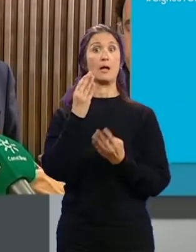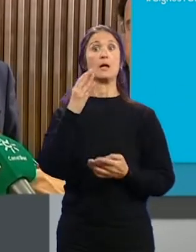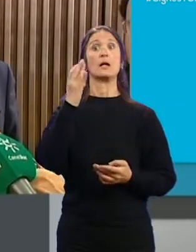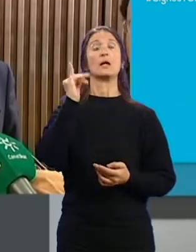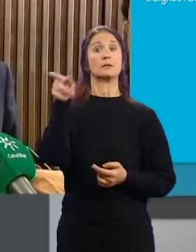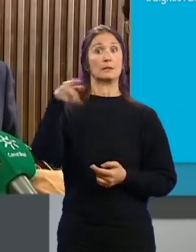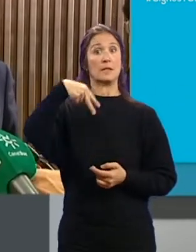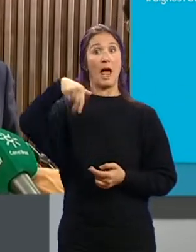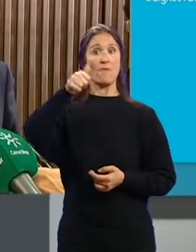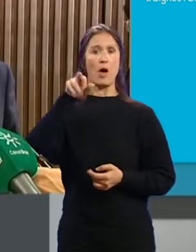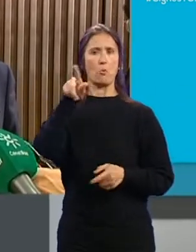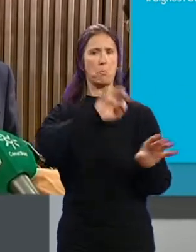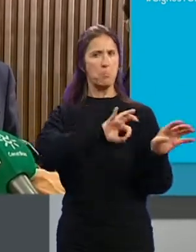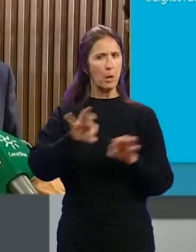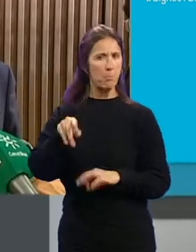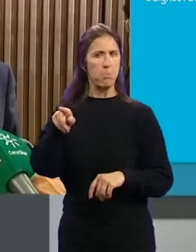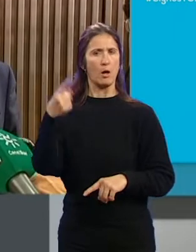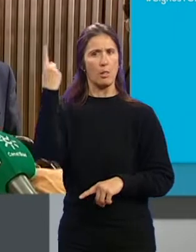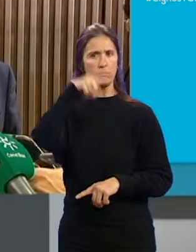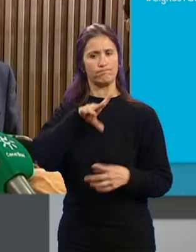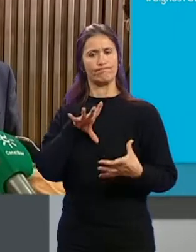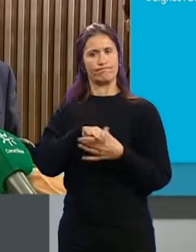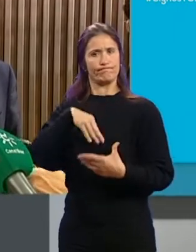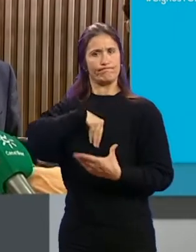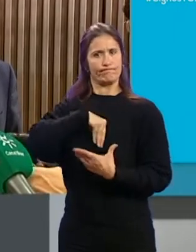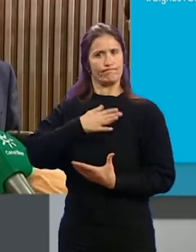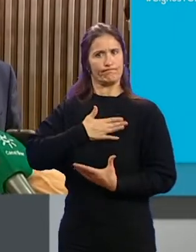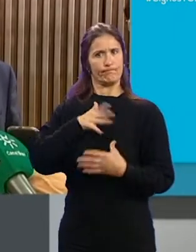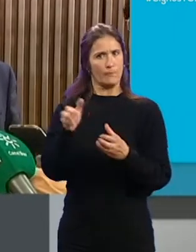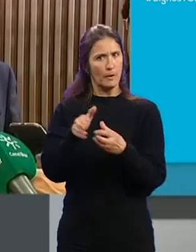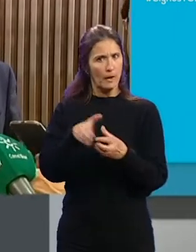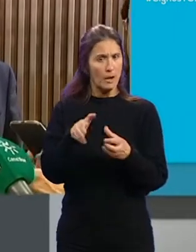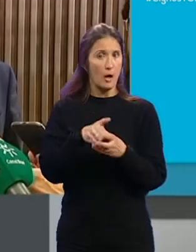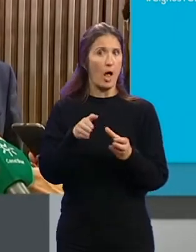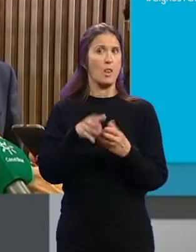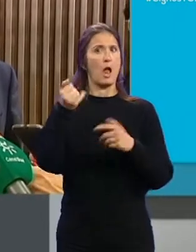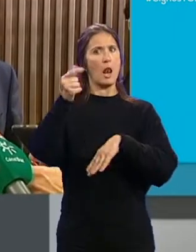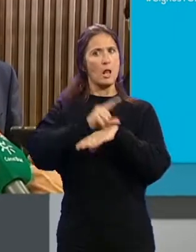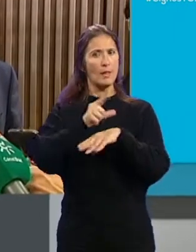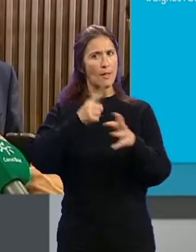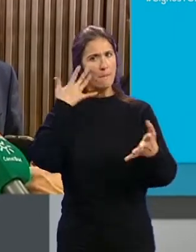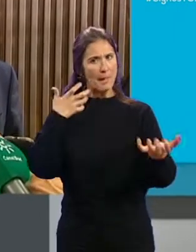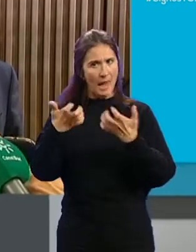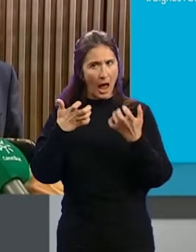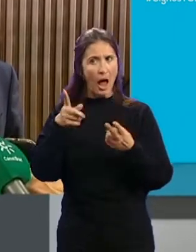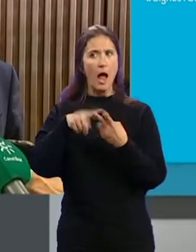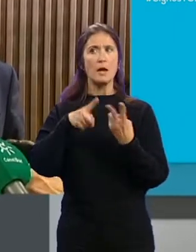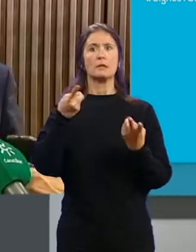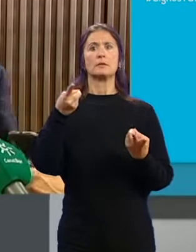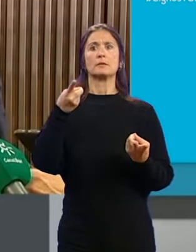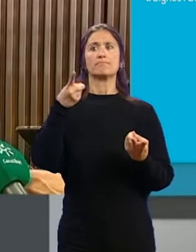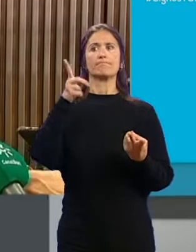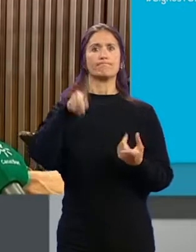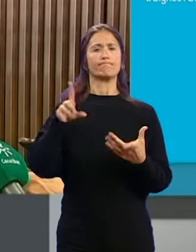...es una persona muy preparada, muy vinculada aquí a Granada... ...tiene, bueno, está licenciada en Bellas Artes... ...tiene además